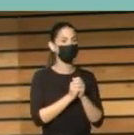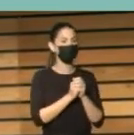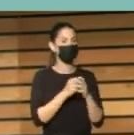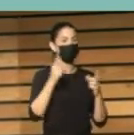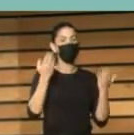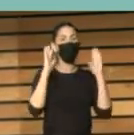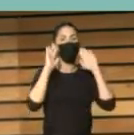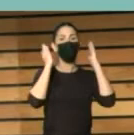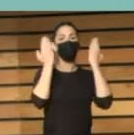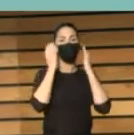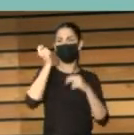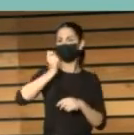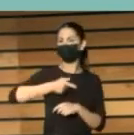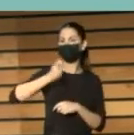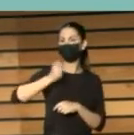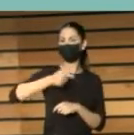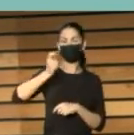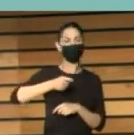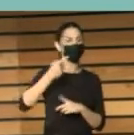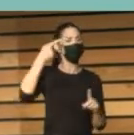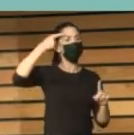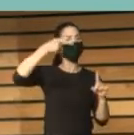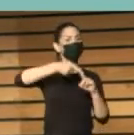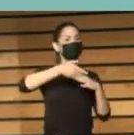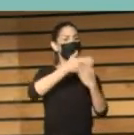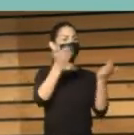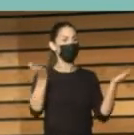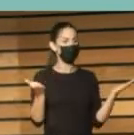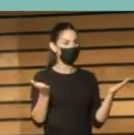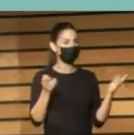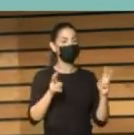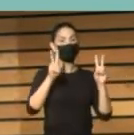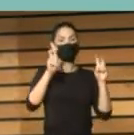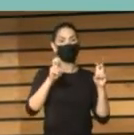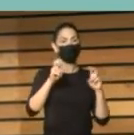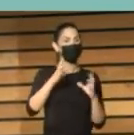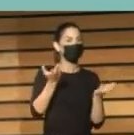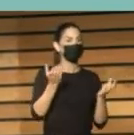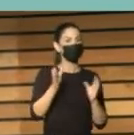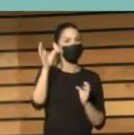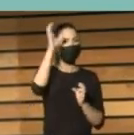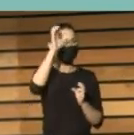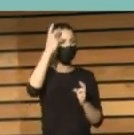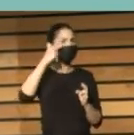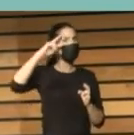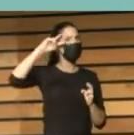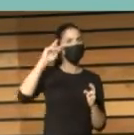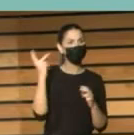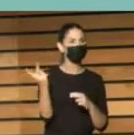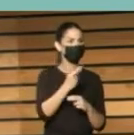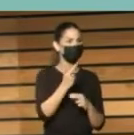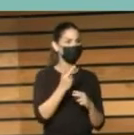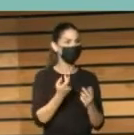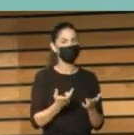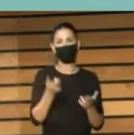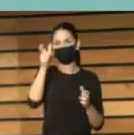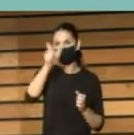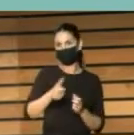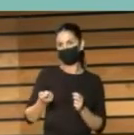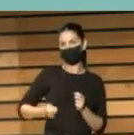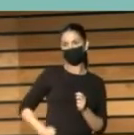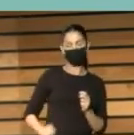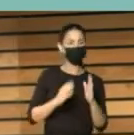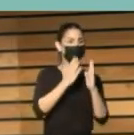estos congresos, que tienen como objetivo también el intercambio de conocimientos y experiencias entre los profesionales que trabajan en las bibliotecas